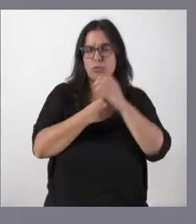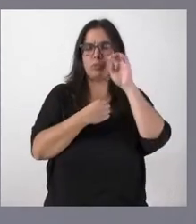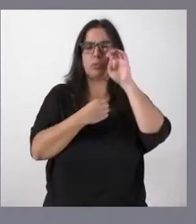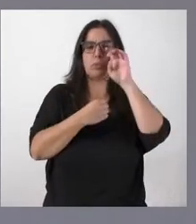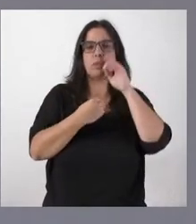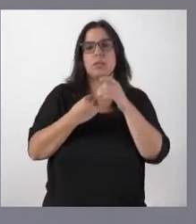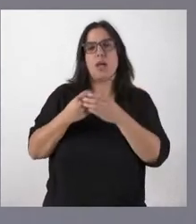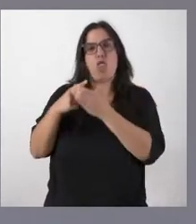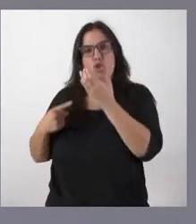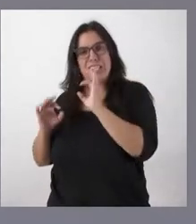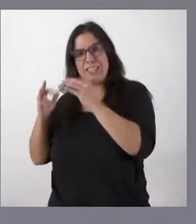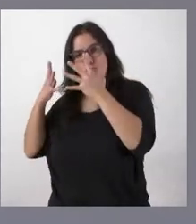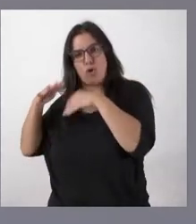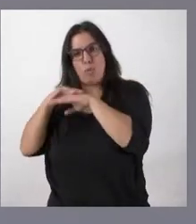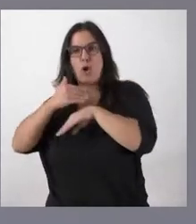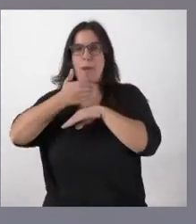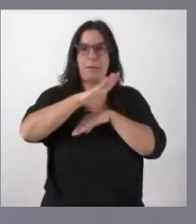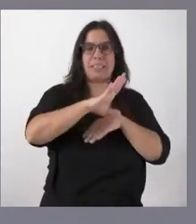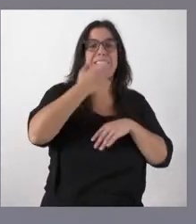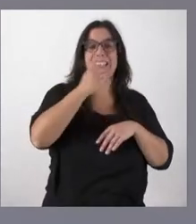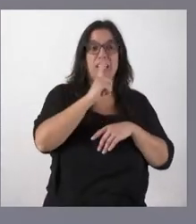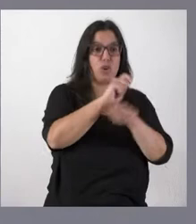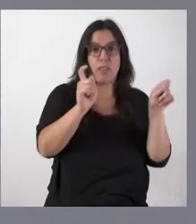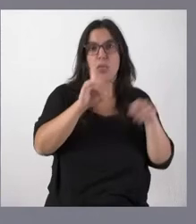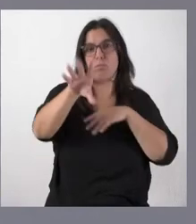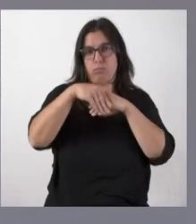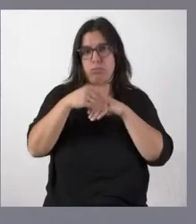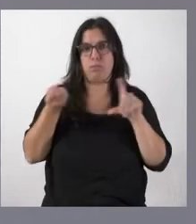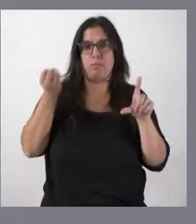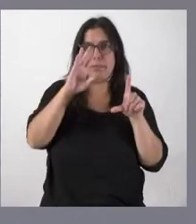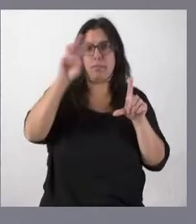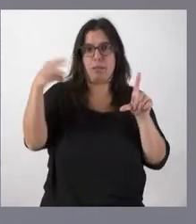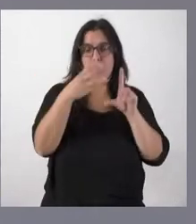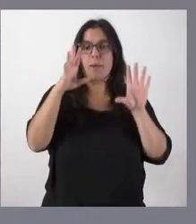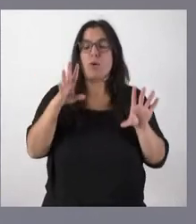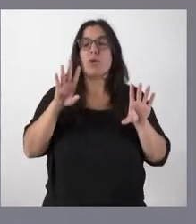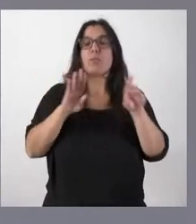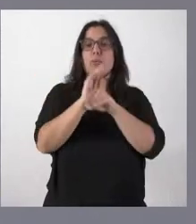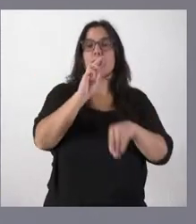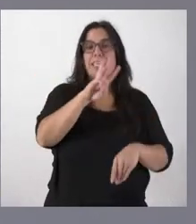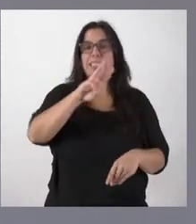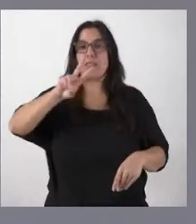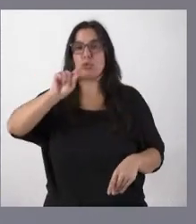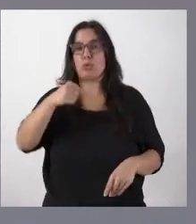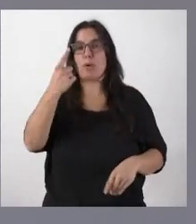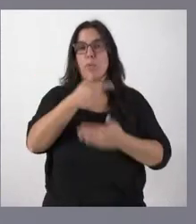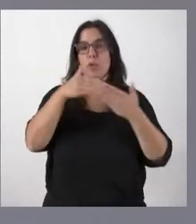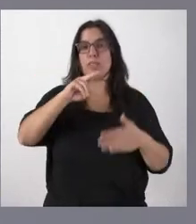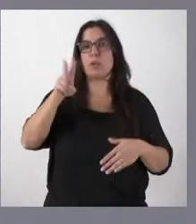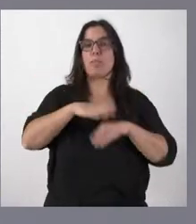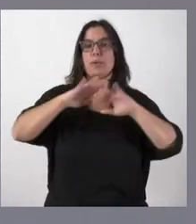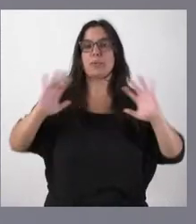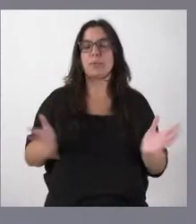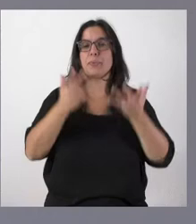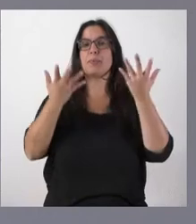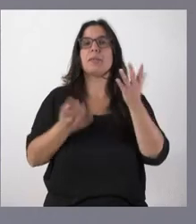es el dosier del Consejo de Gobierno y, si no, lo colgaremos, lo que es el destino de 32,1 millones de euros para impulsar el desarrollo de